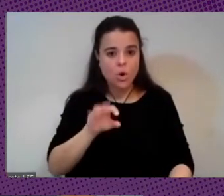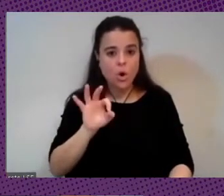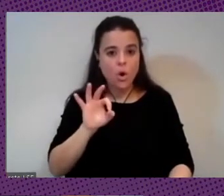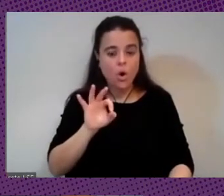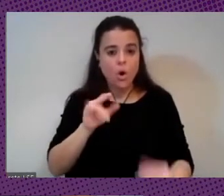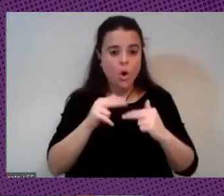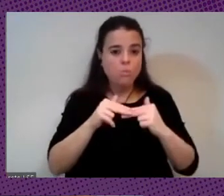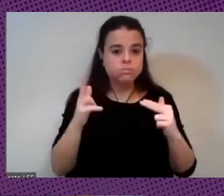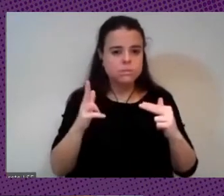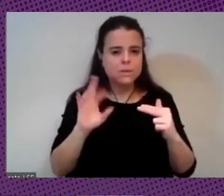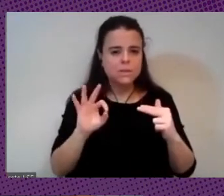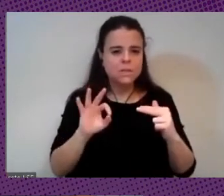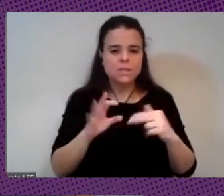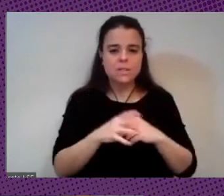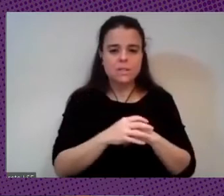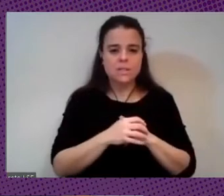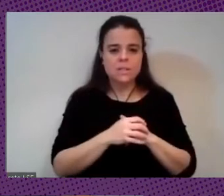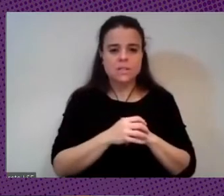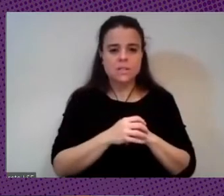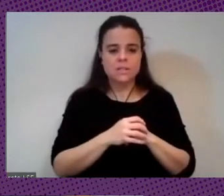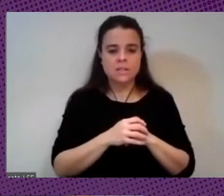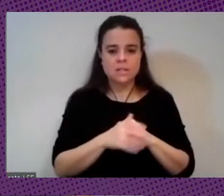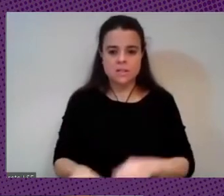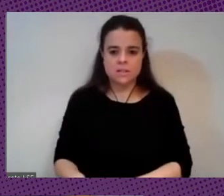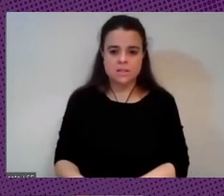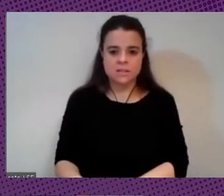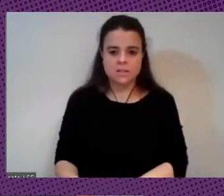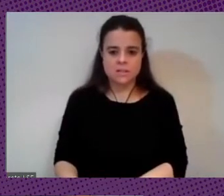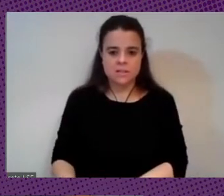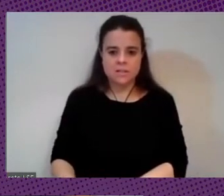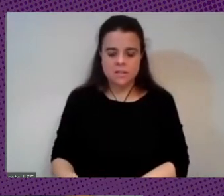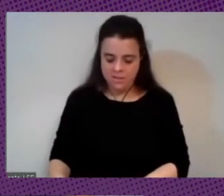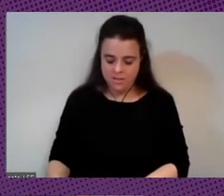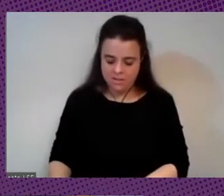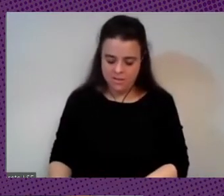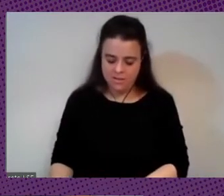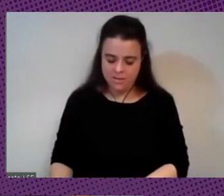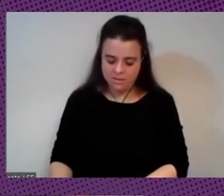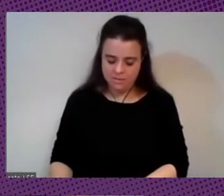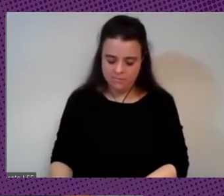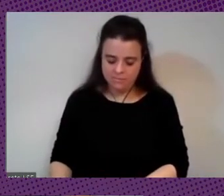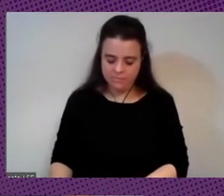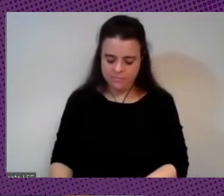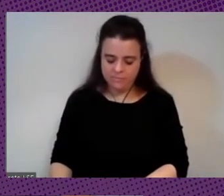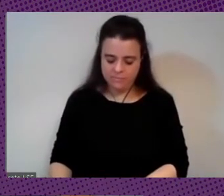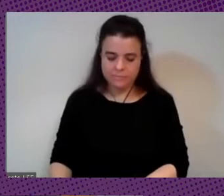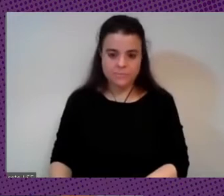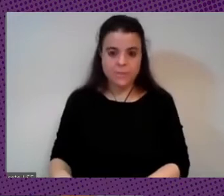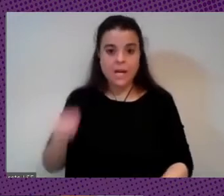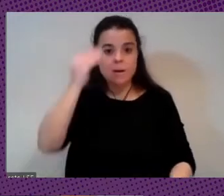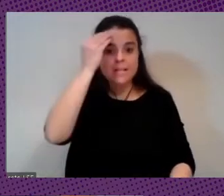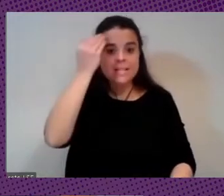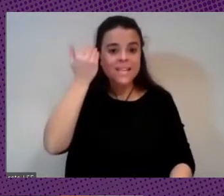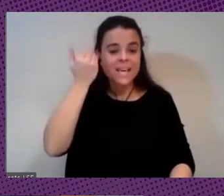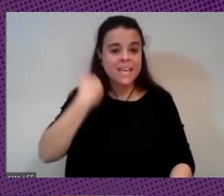te vi vi la imagen fija pensé que se había se había cortado no sé no